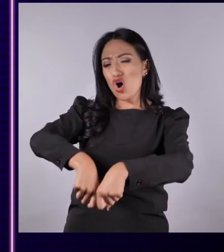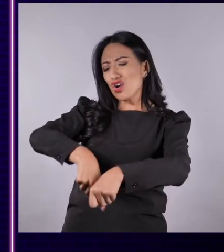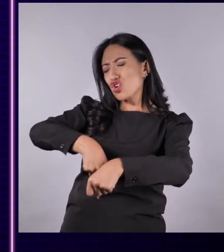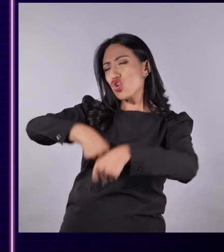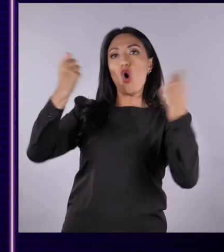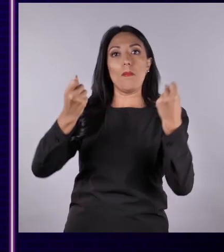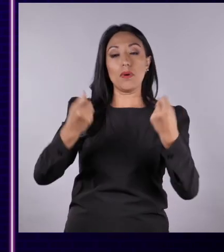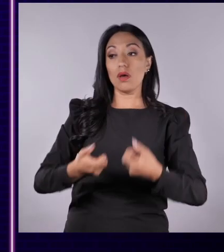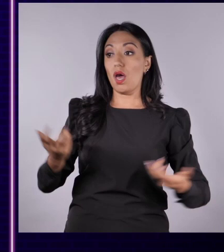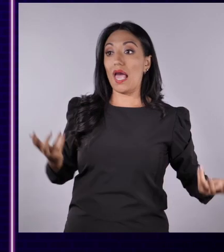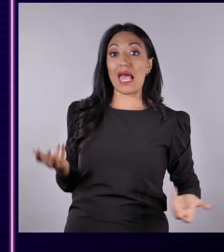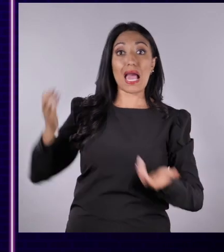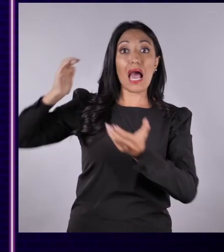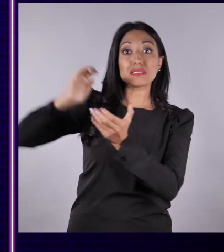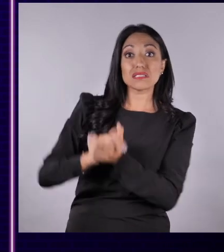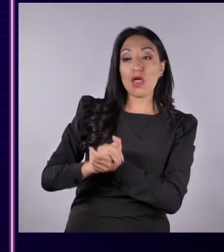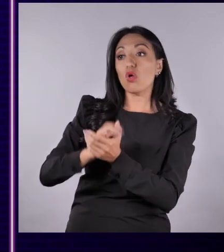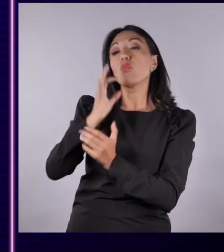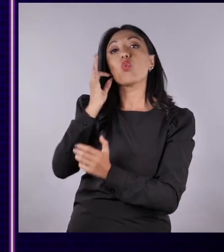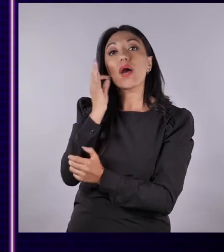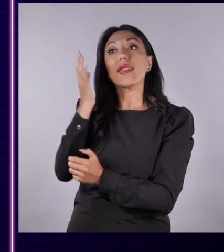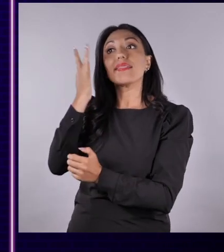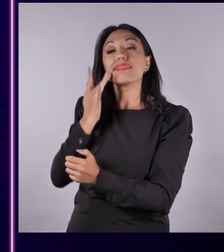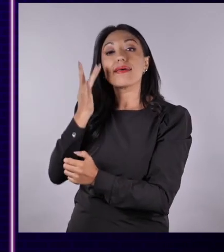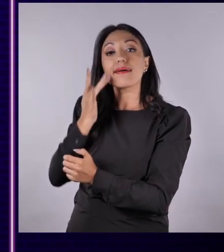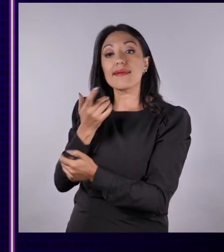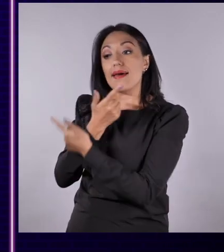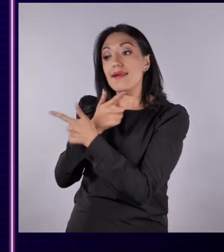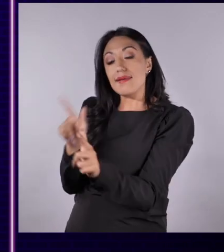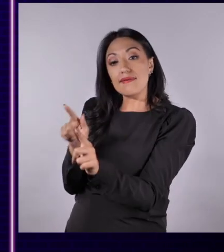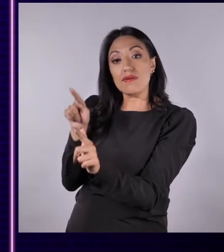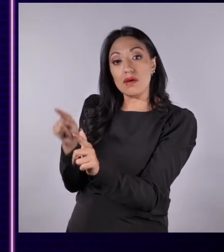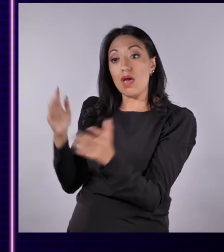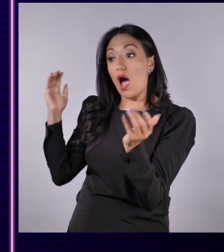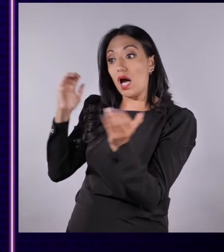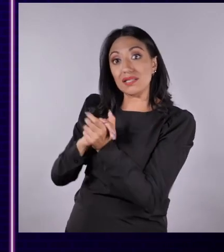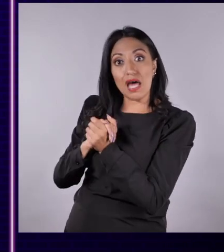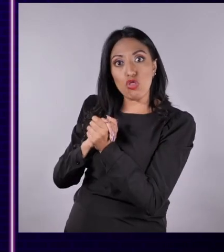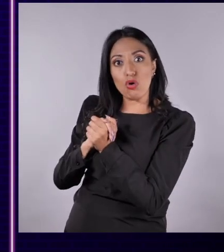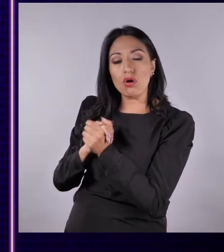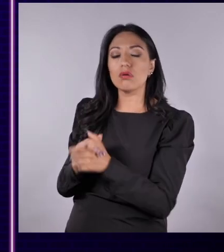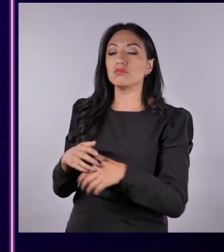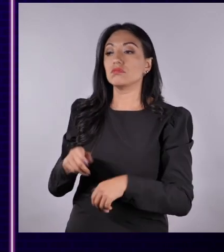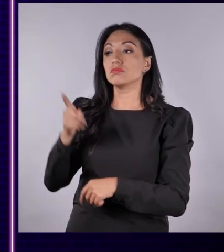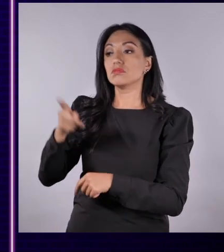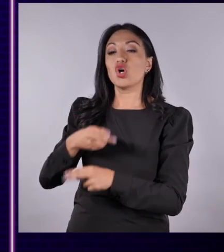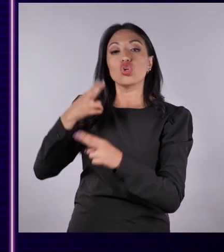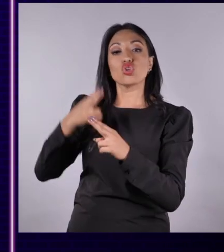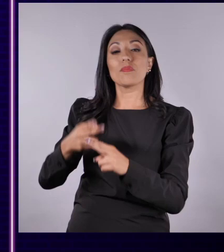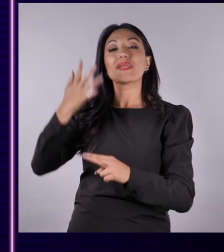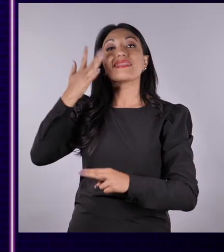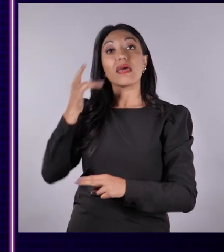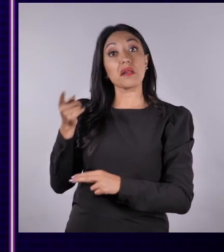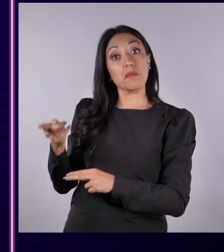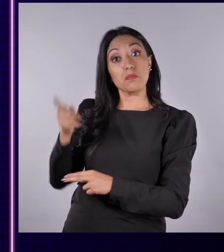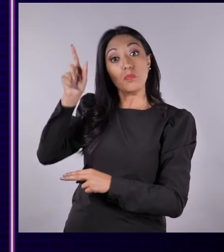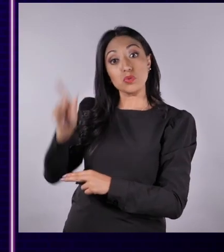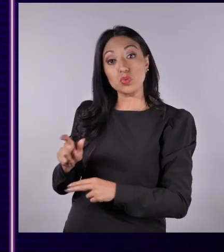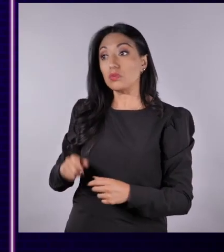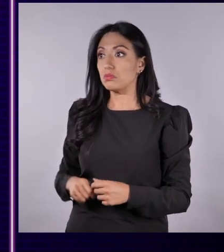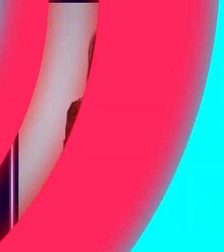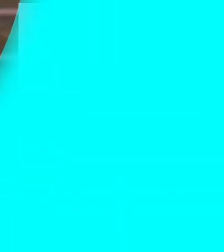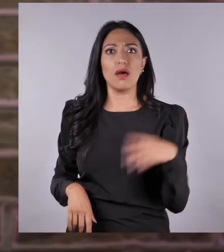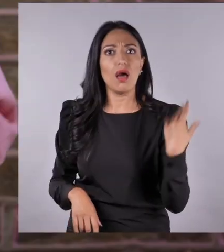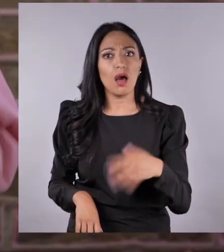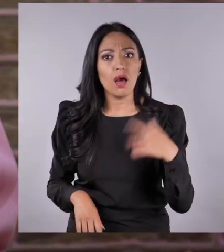rompe el molde tradicional al casarse con una negra libre llamada Antonia Cerón, apodada como la Negra